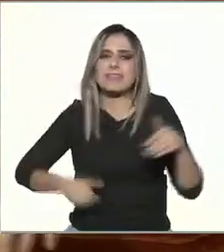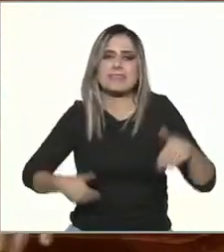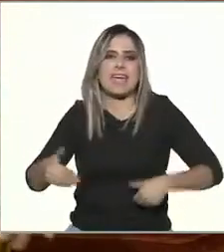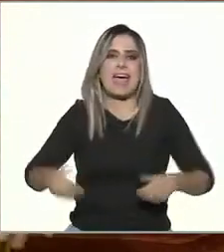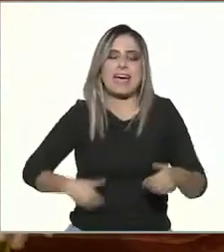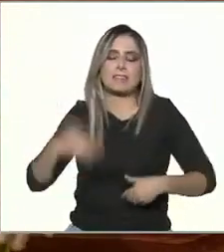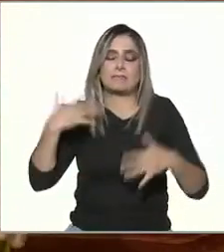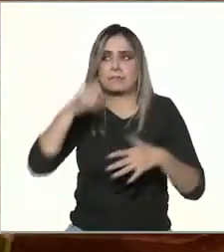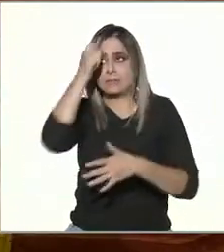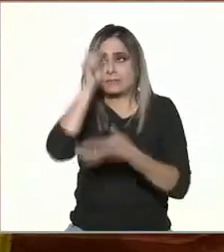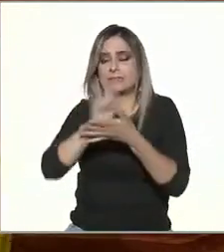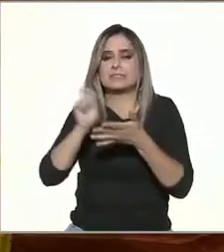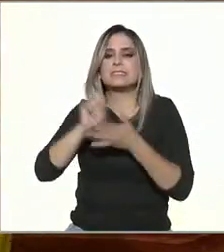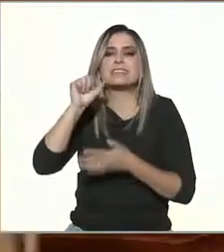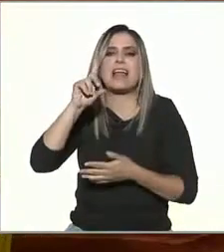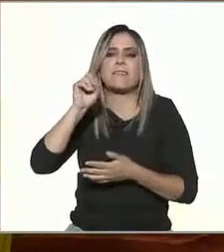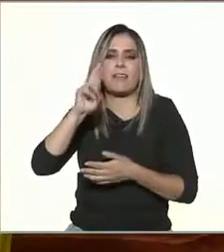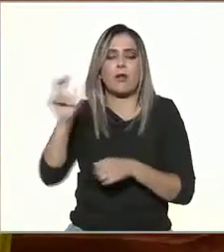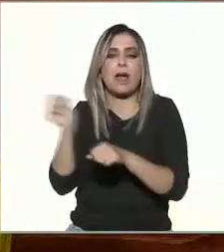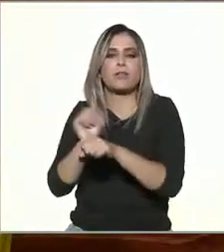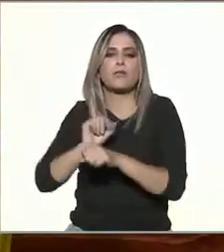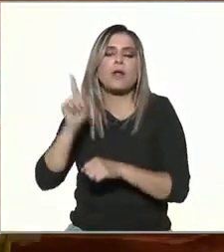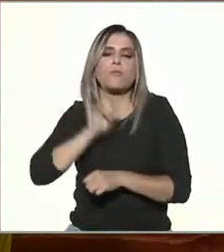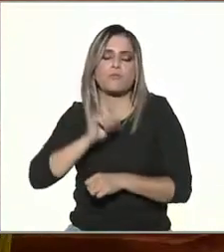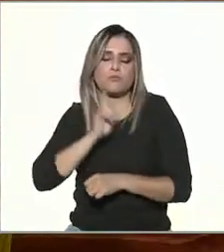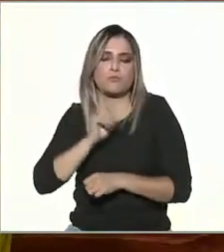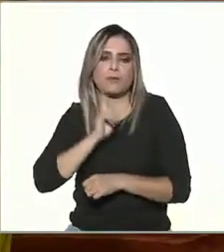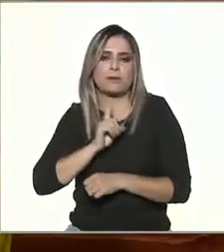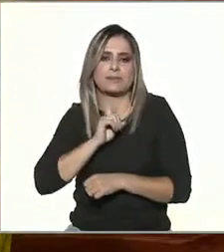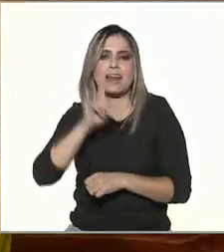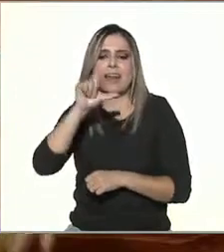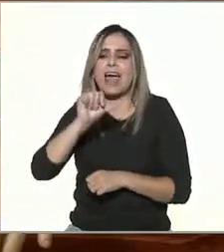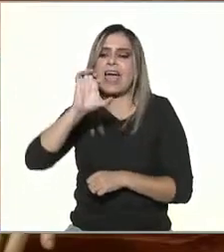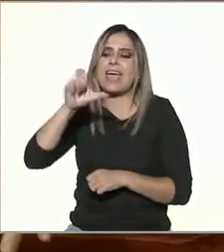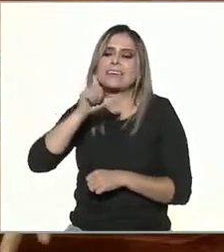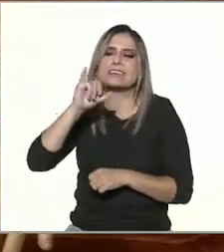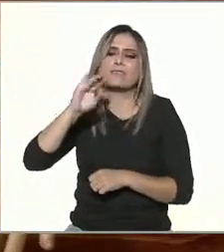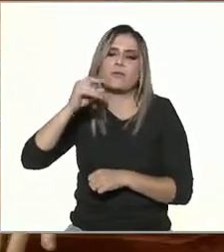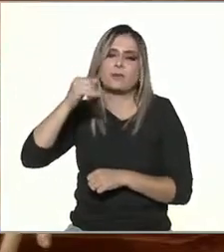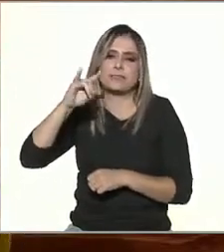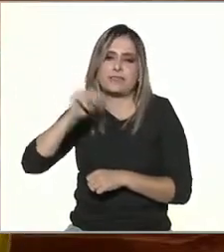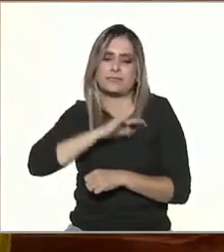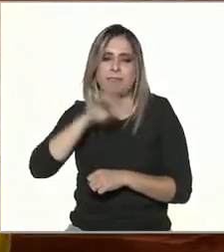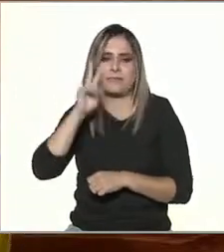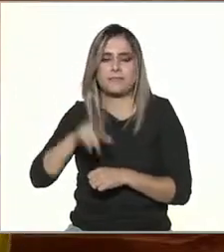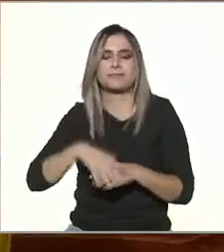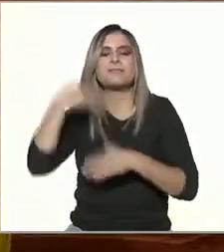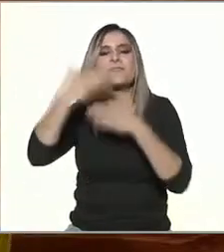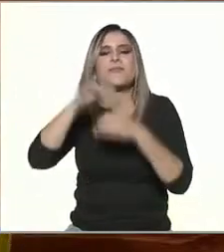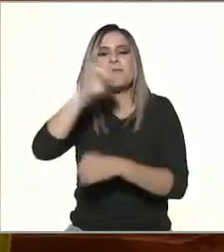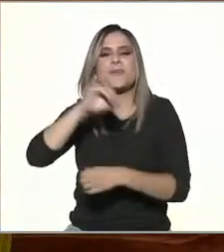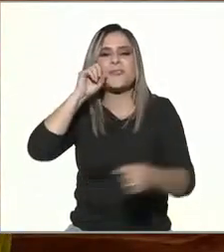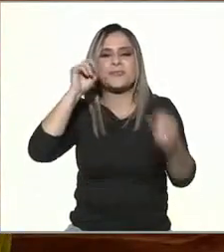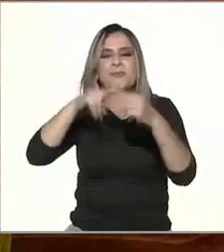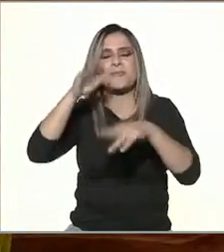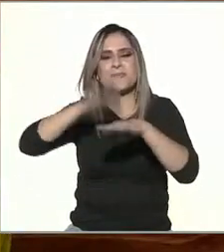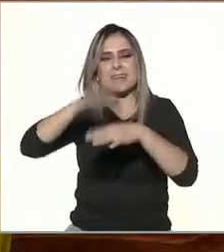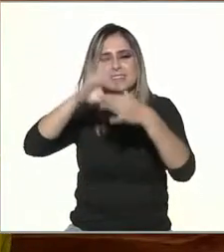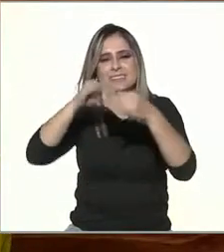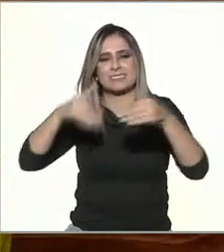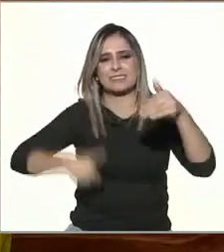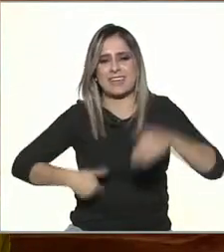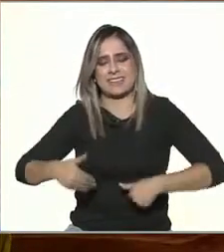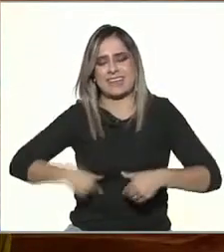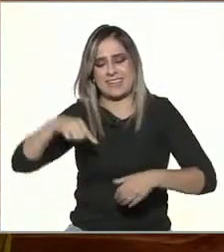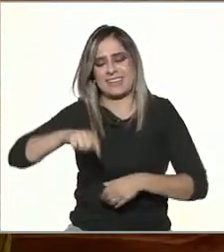escrito por Salvador Garcini y actuado por Gabriela Rosero la exhibicionista y aquí nos vemos el próximo jueves para hablar de más Teatro Mexicano en Diálogos en Confianza